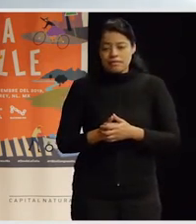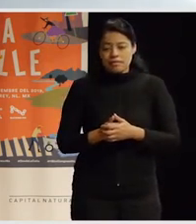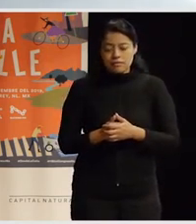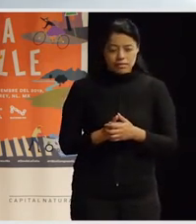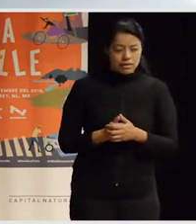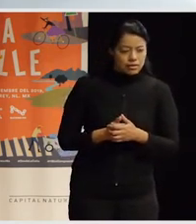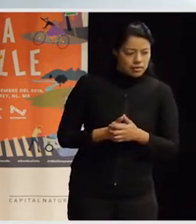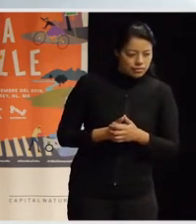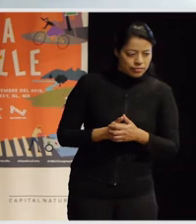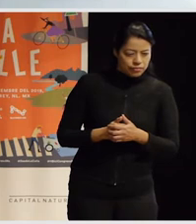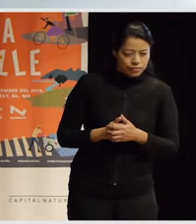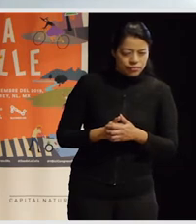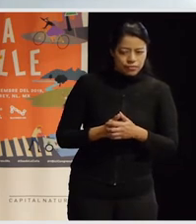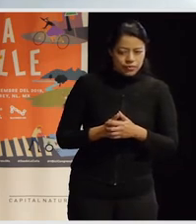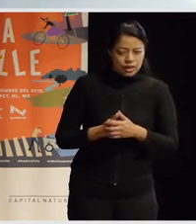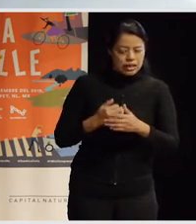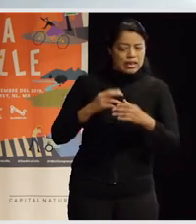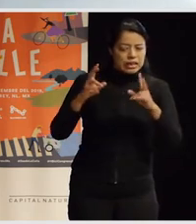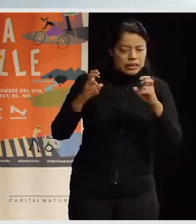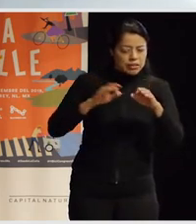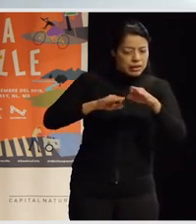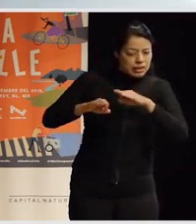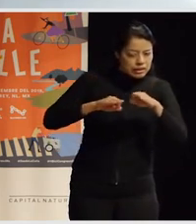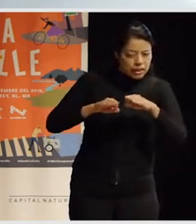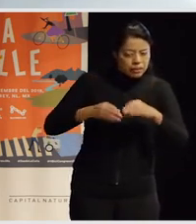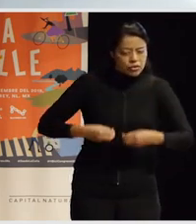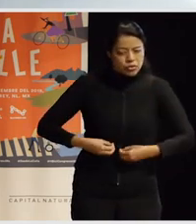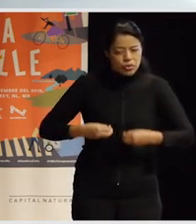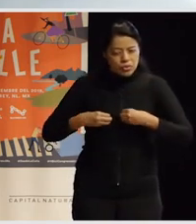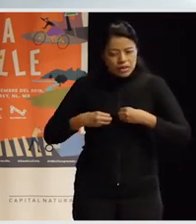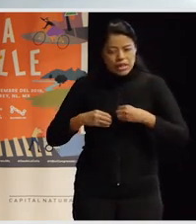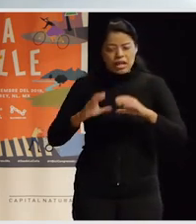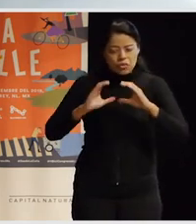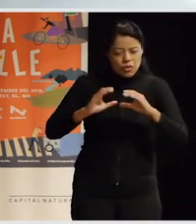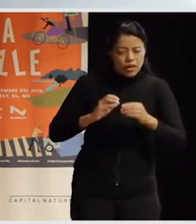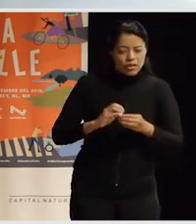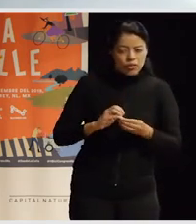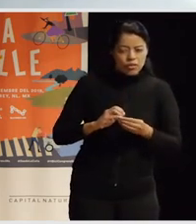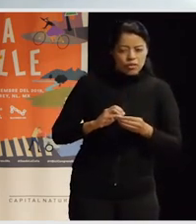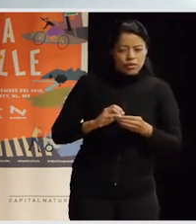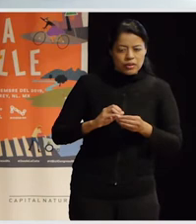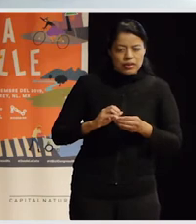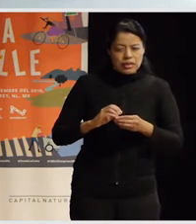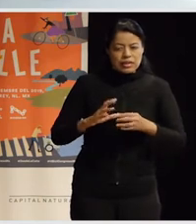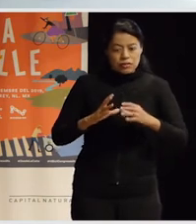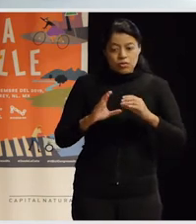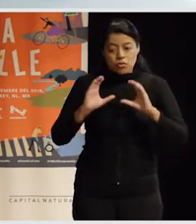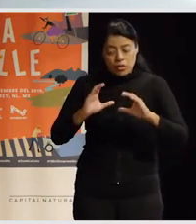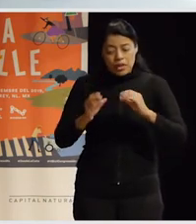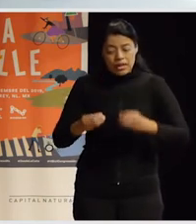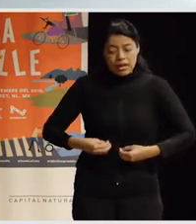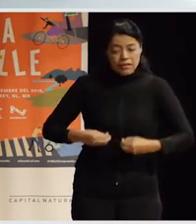parte del trabajo que es el trabajo reproductivo que tiene que ver con todo lo que es el sostenimiento de la vida, la reproducción, el cuidado, ¿no? O dar vida y cuidar vida,